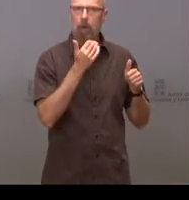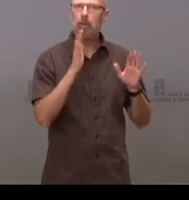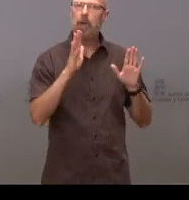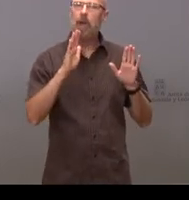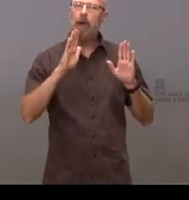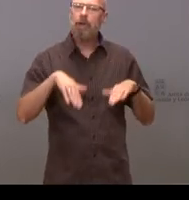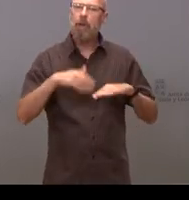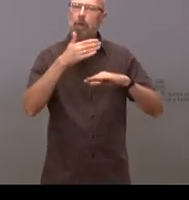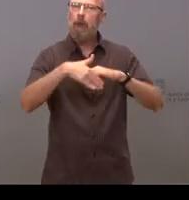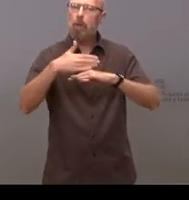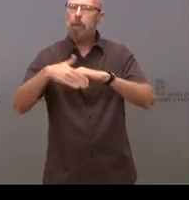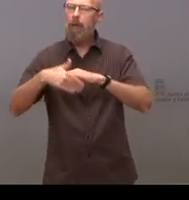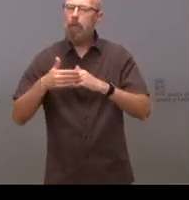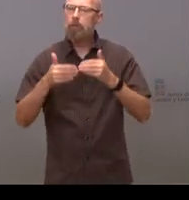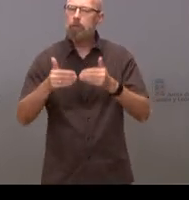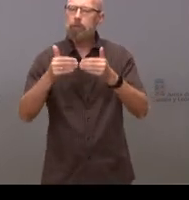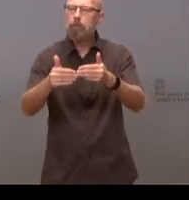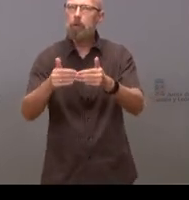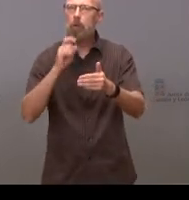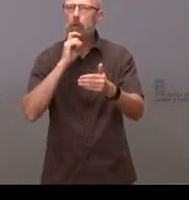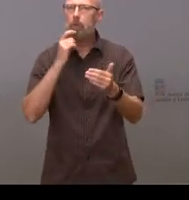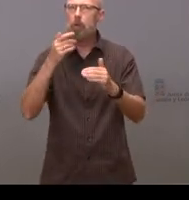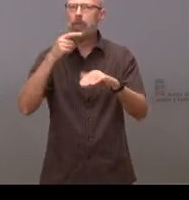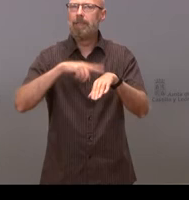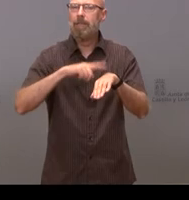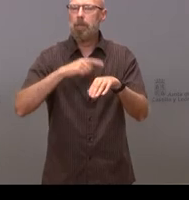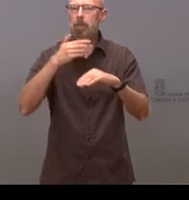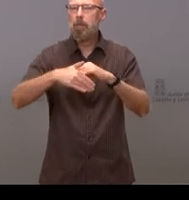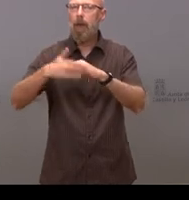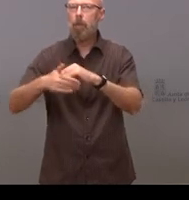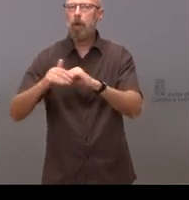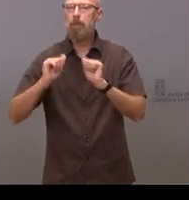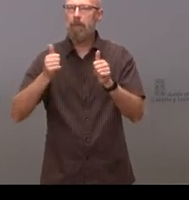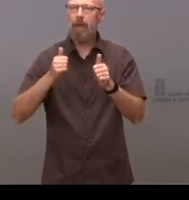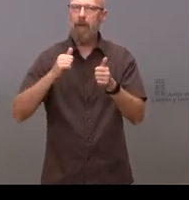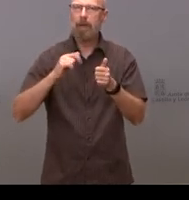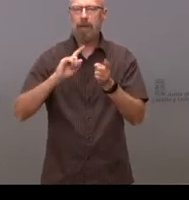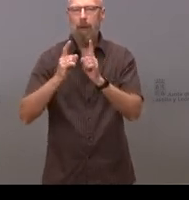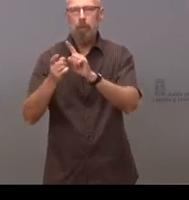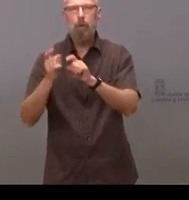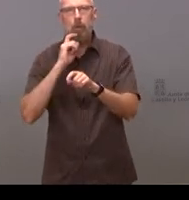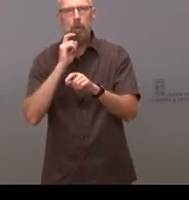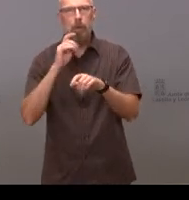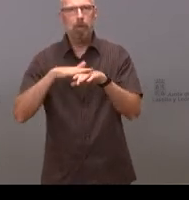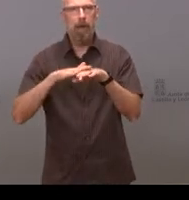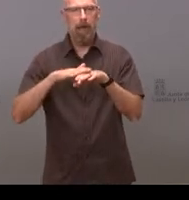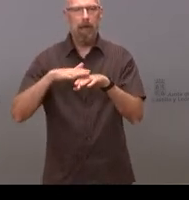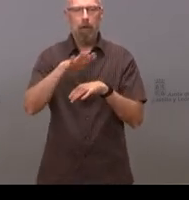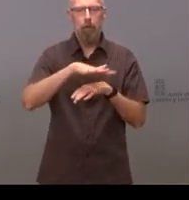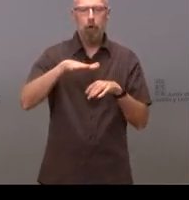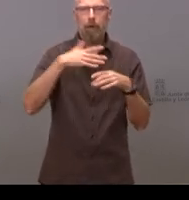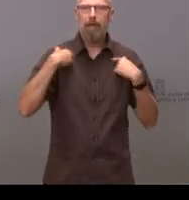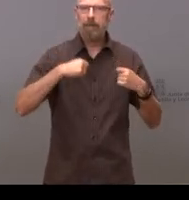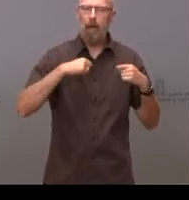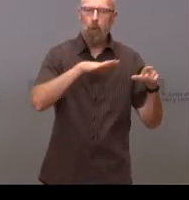plazos de cuándo podrían empezar a pues a tomarse medidas aplicarse cambios en las zonas de salud que se crean convenientes